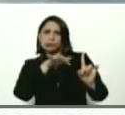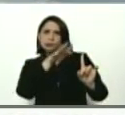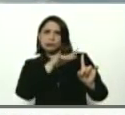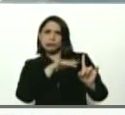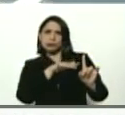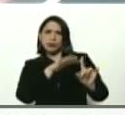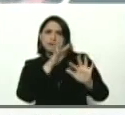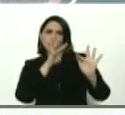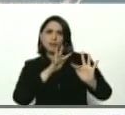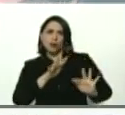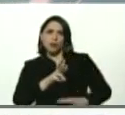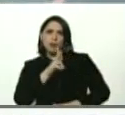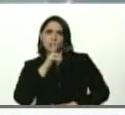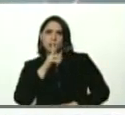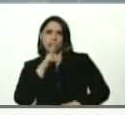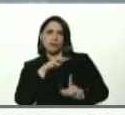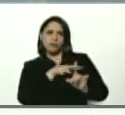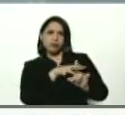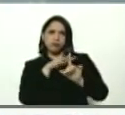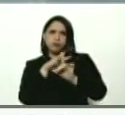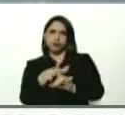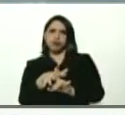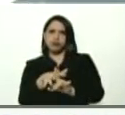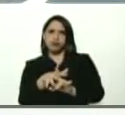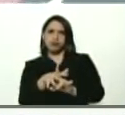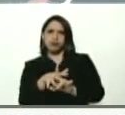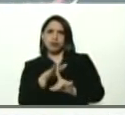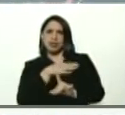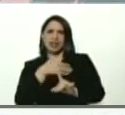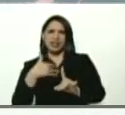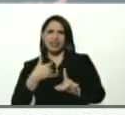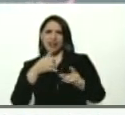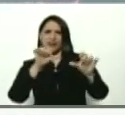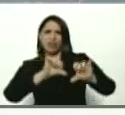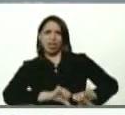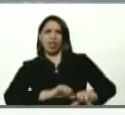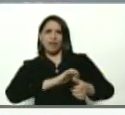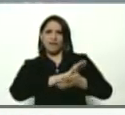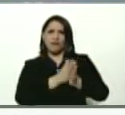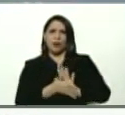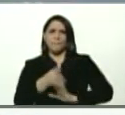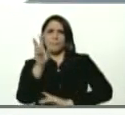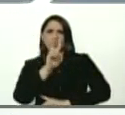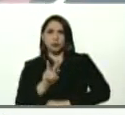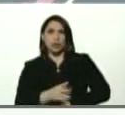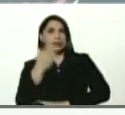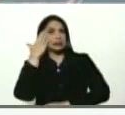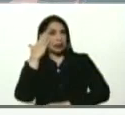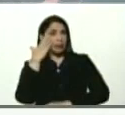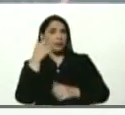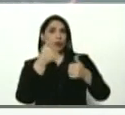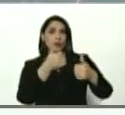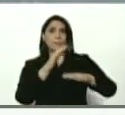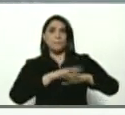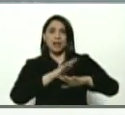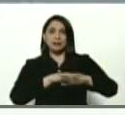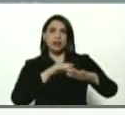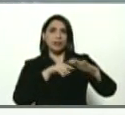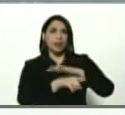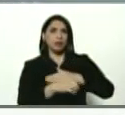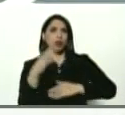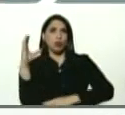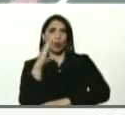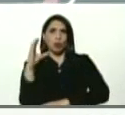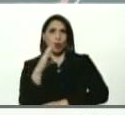de forma perversa y criminal, querido perjudicar a Venezuela. Sabemos bien lo que ocurre en Colombia en el